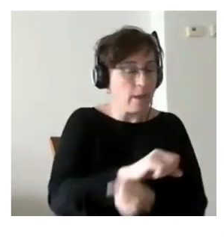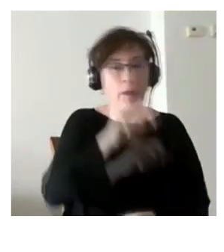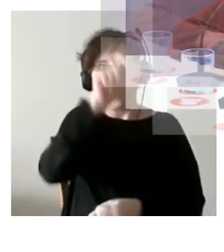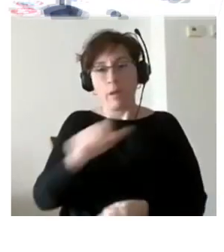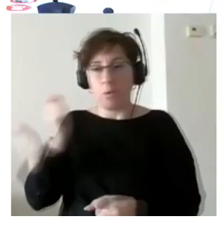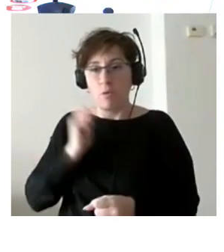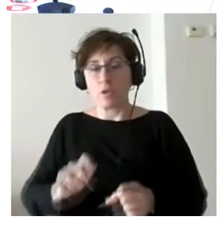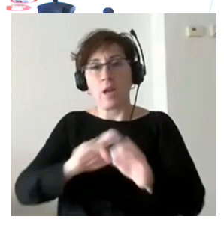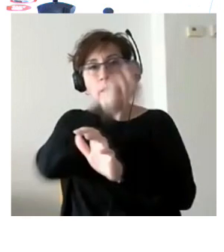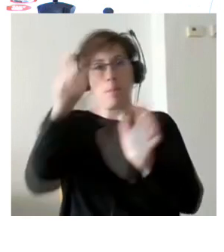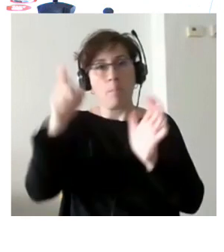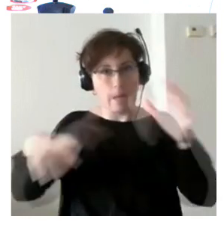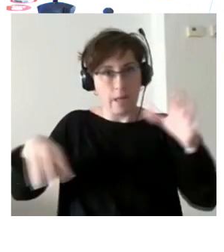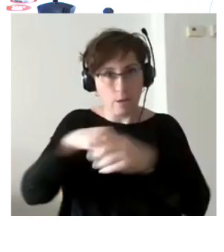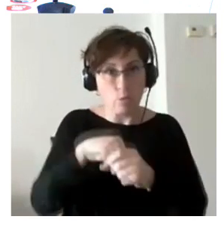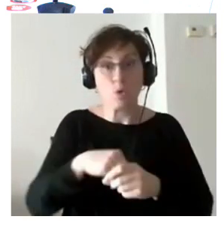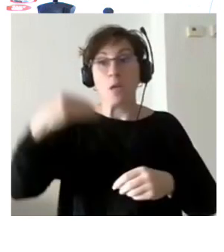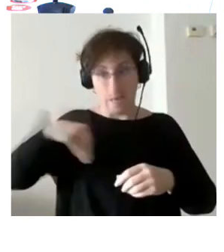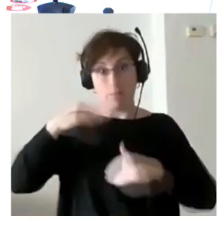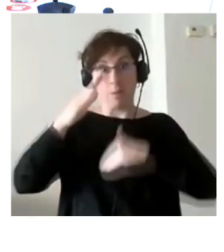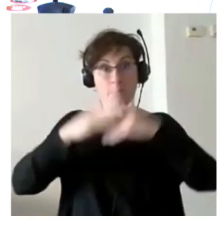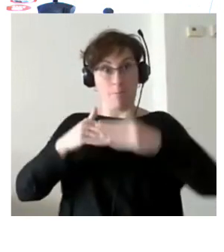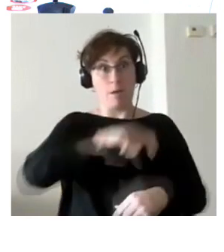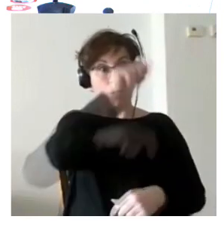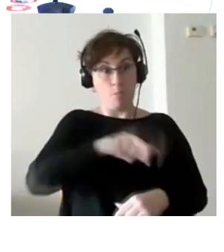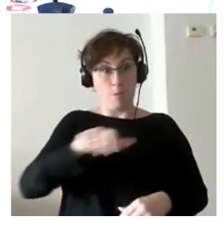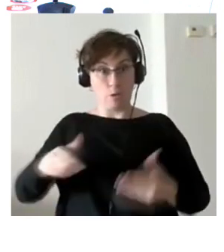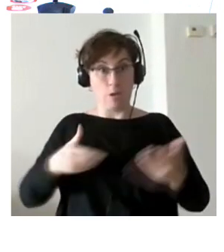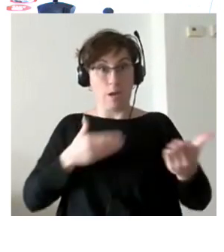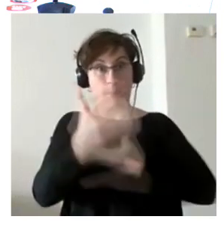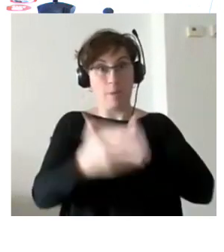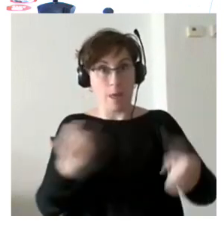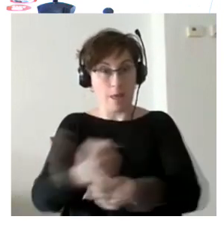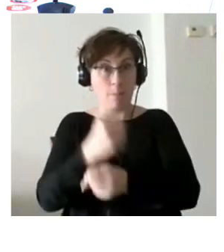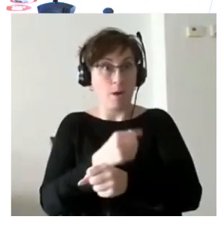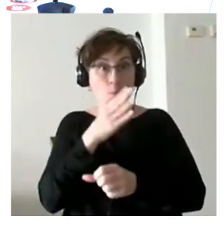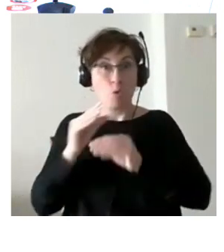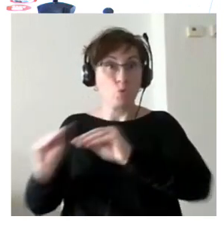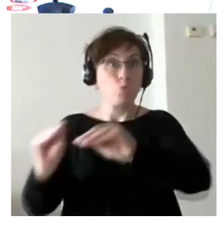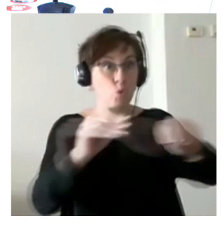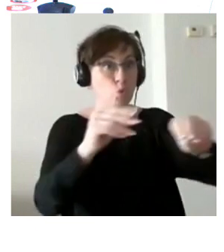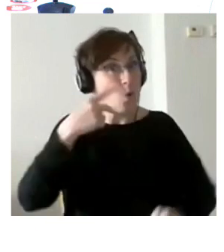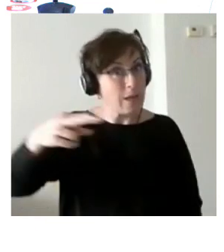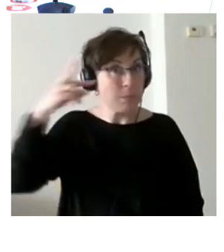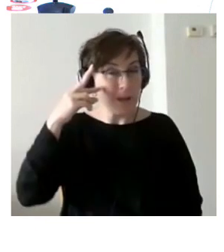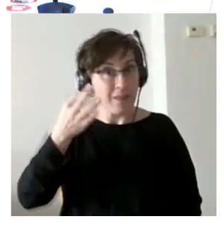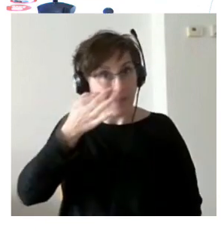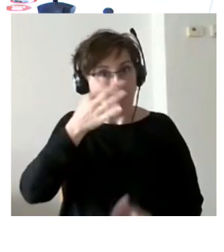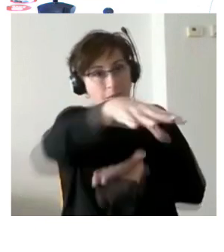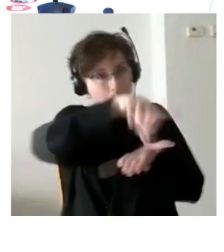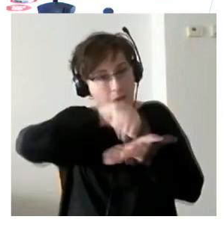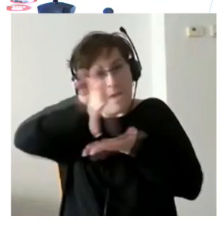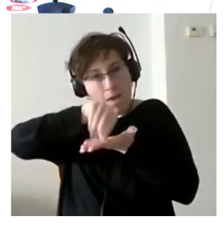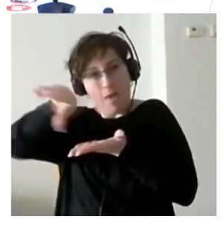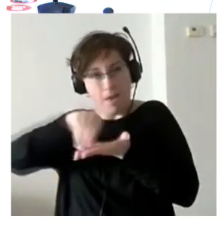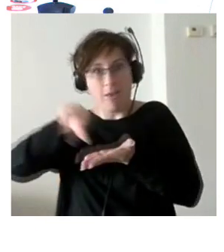y los propios demandantes de empleo que ha sido al final su experiencia en primera persona la que ha hecho que podamos recoger todo